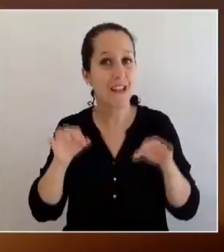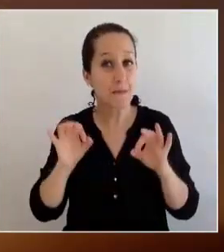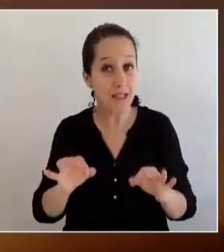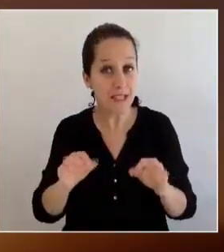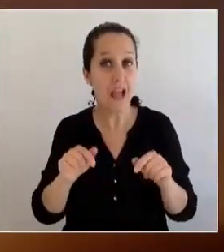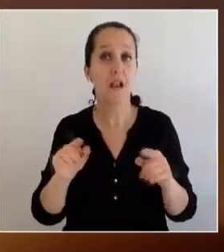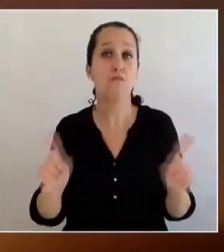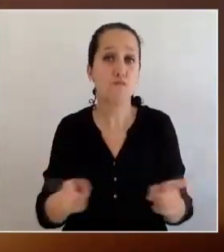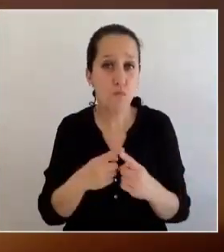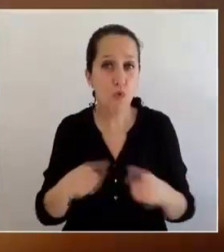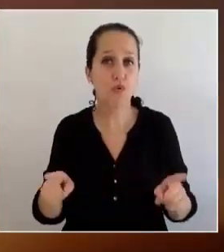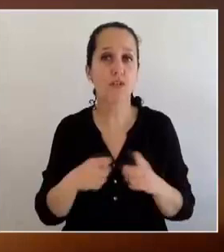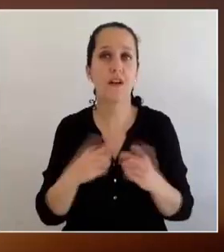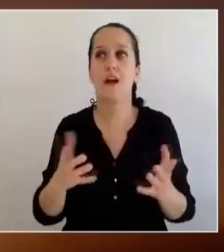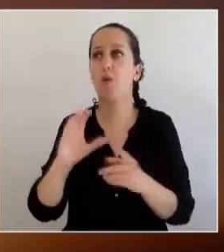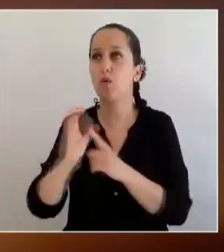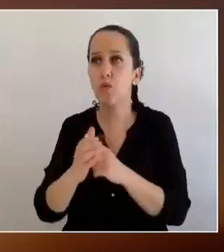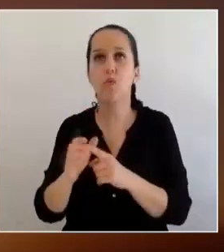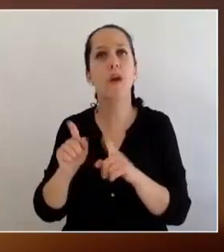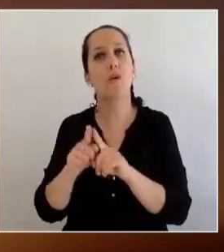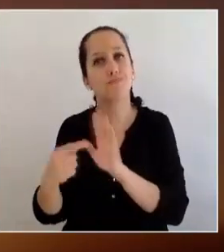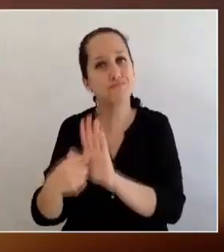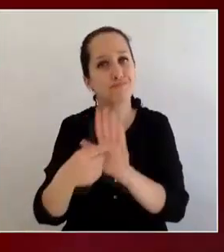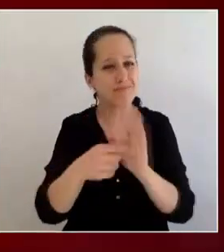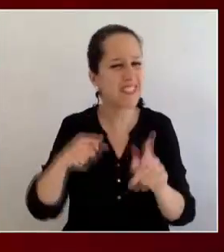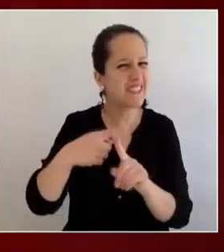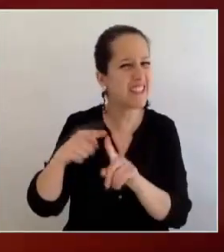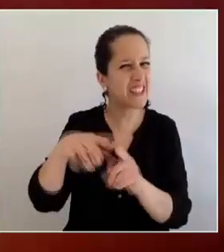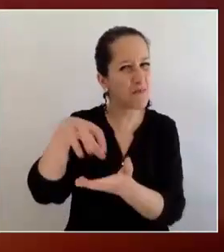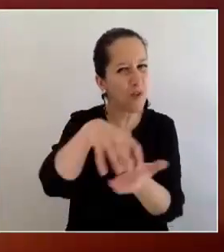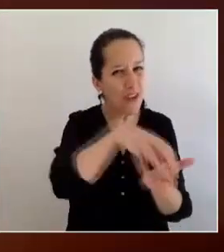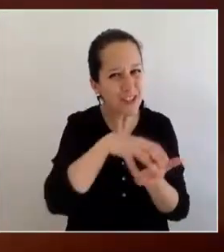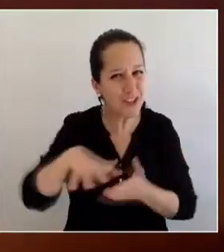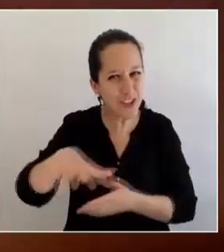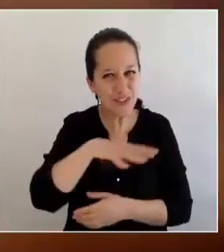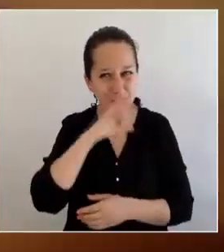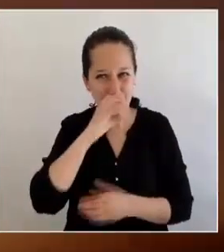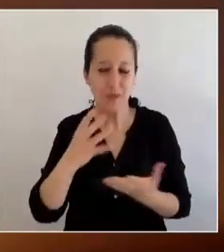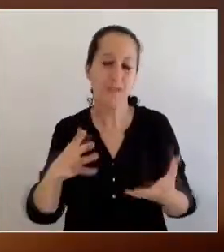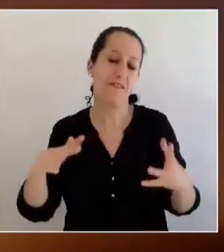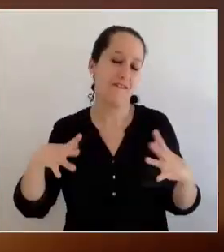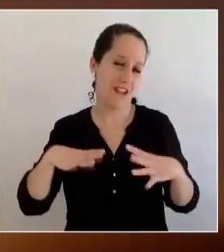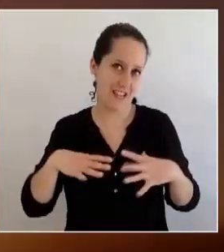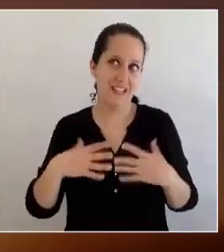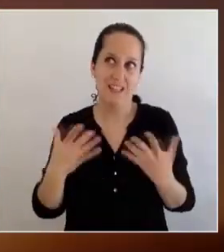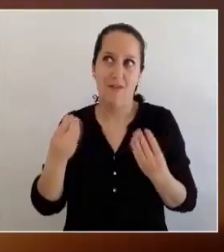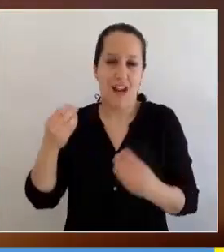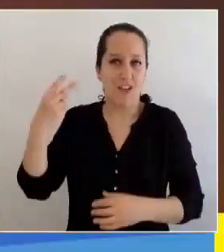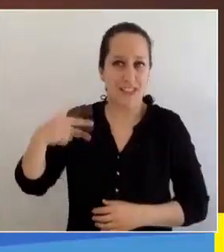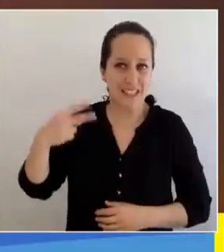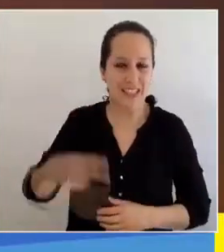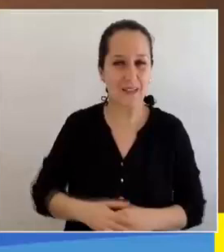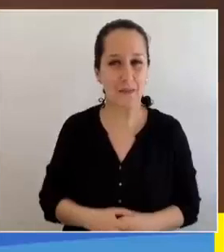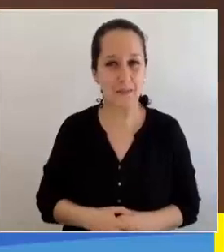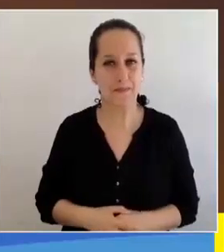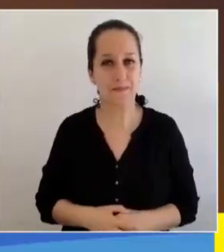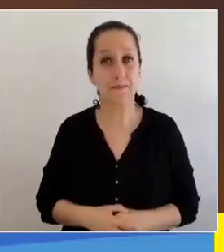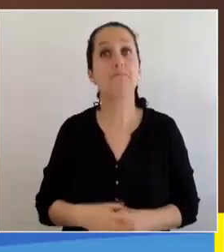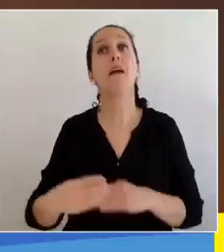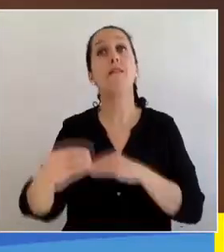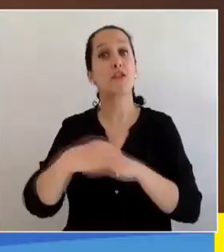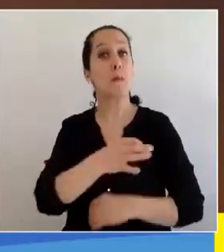REG, es también llevar música, llevar cultura a los diferentes barros de la Comuna. Así que muy felices con la noticia y la quería compartir con usted también. Oiga, me